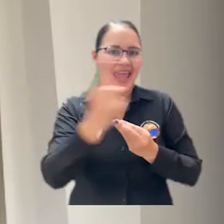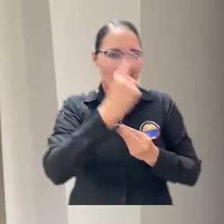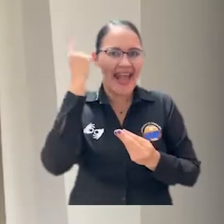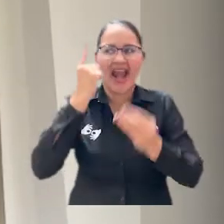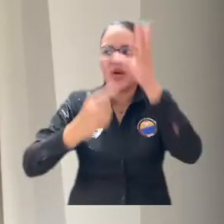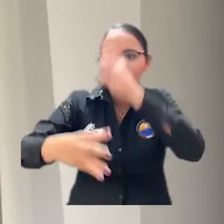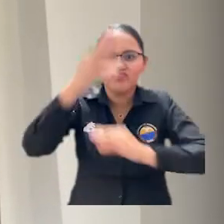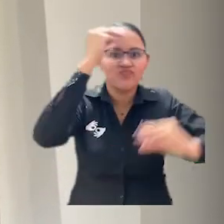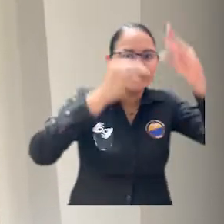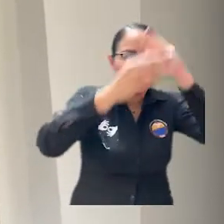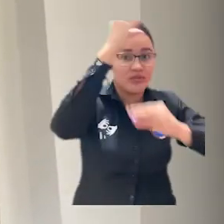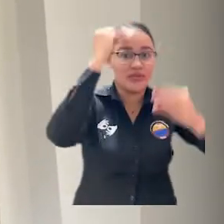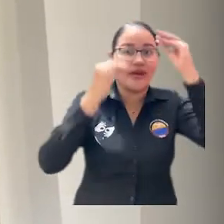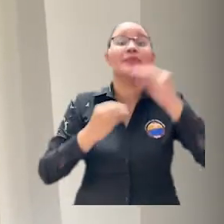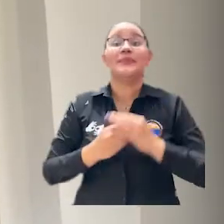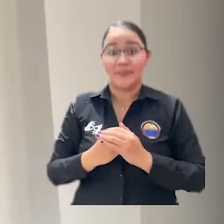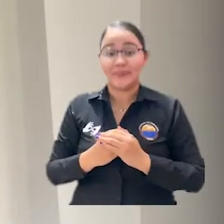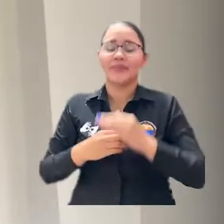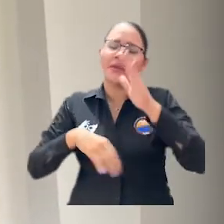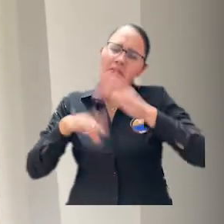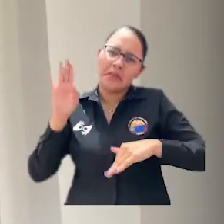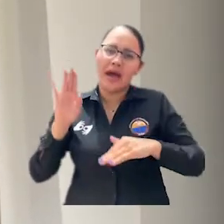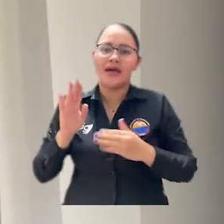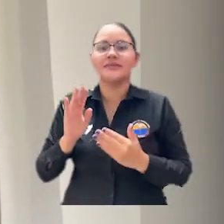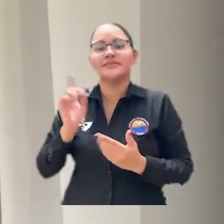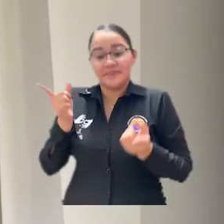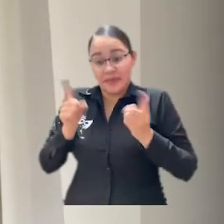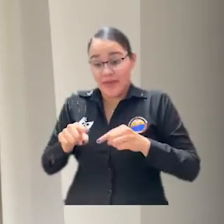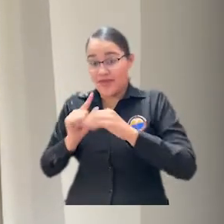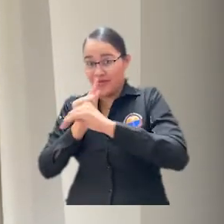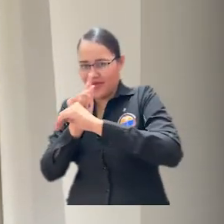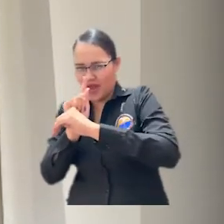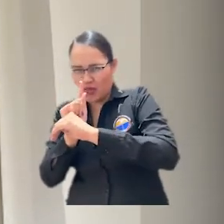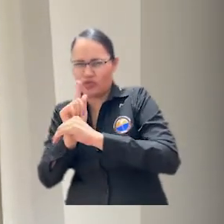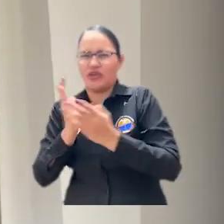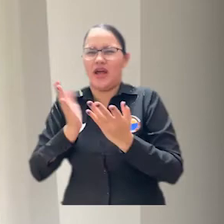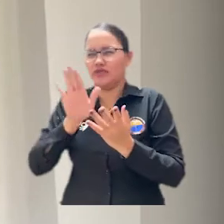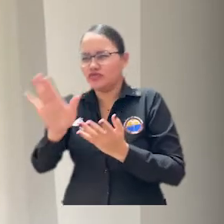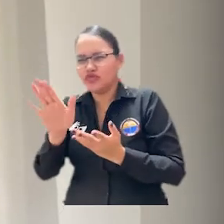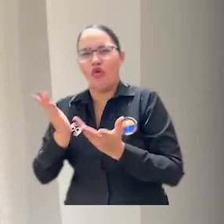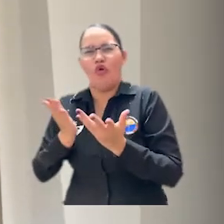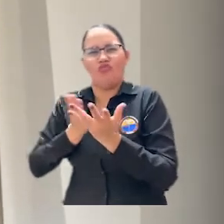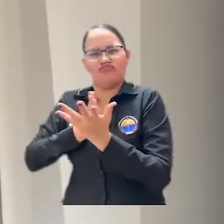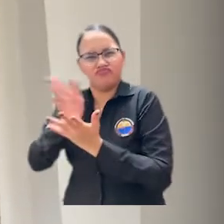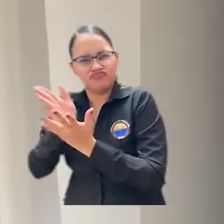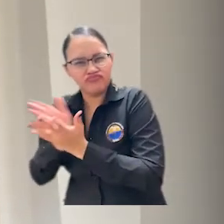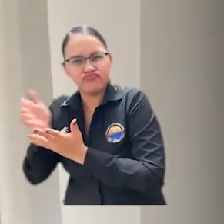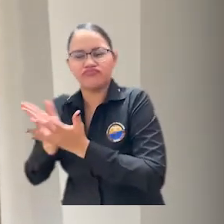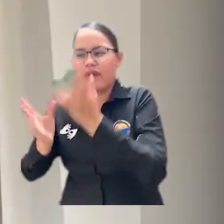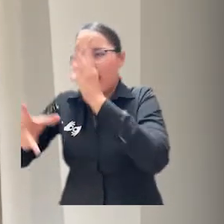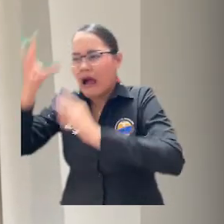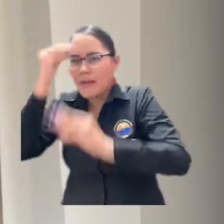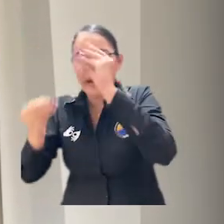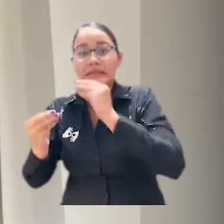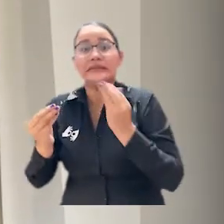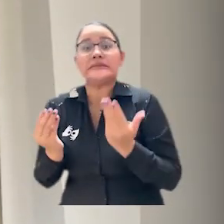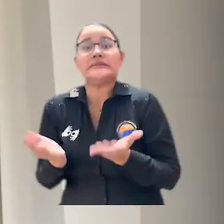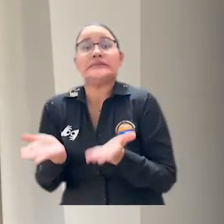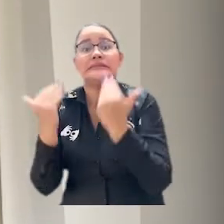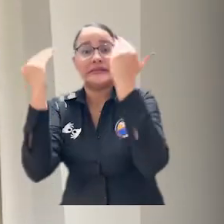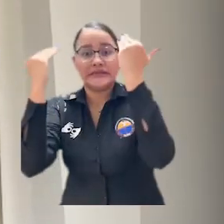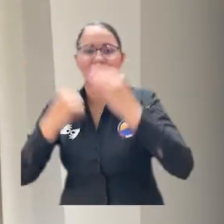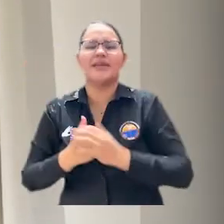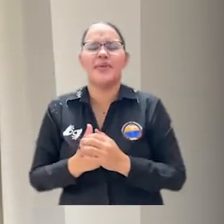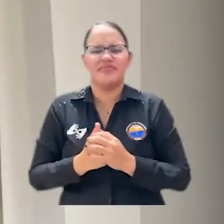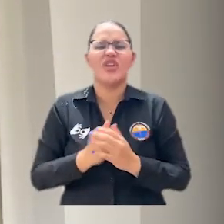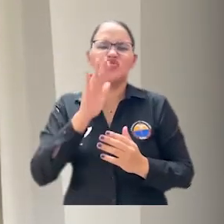áreas del saber y en esa también desde el plan de estudio de nuestro programa las áreas de formación